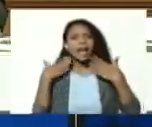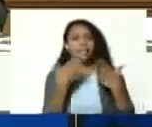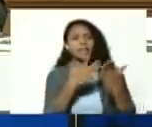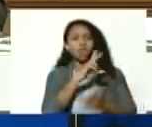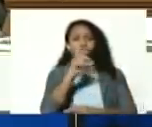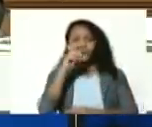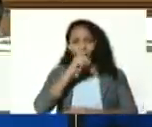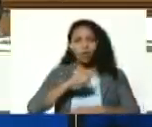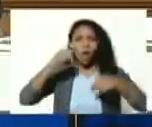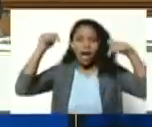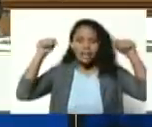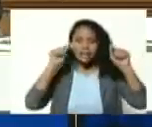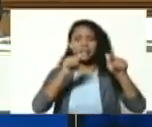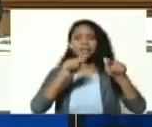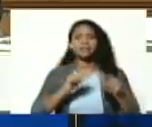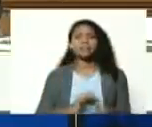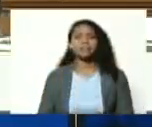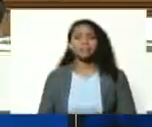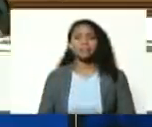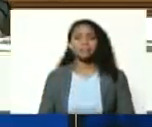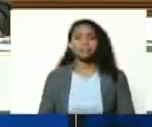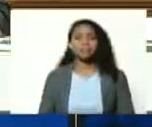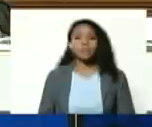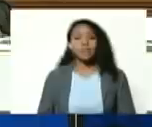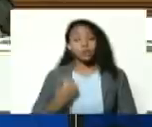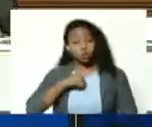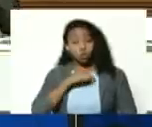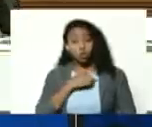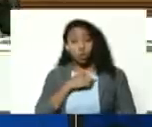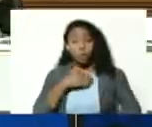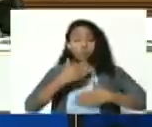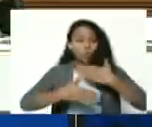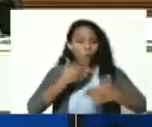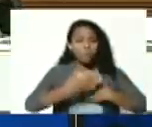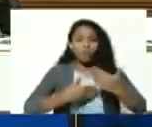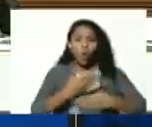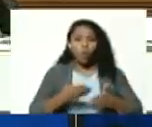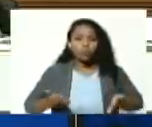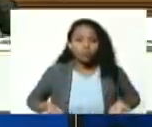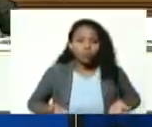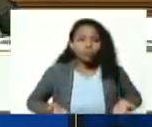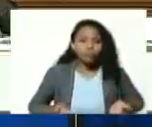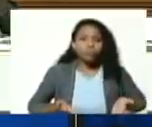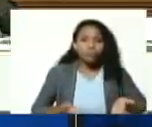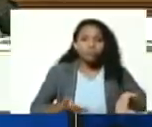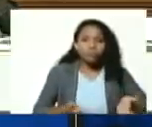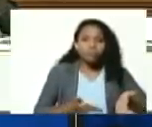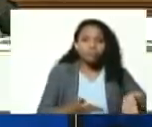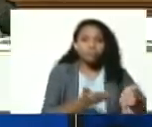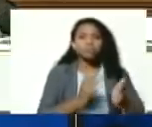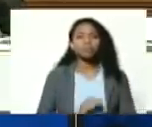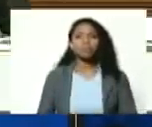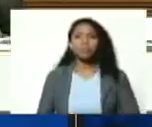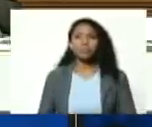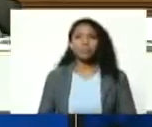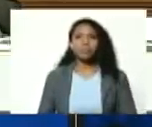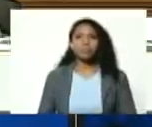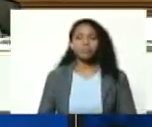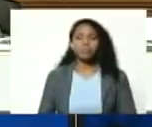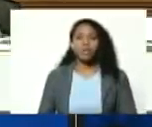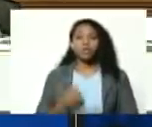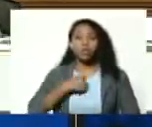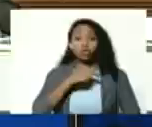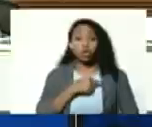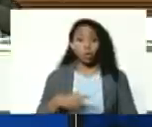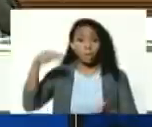es así y aquí vamos pues aquí vamos estamos de